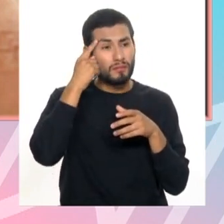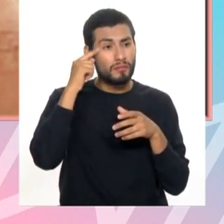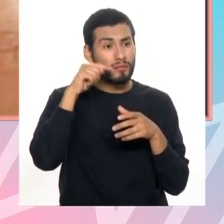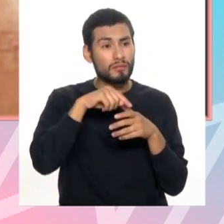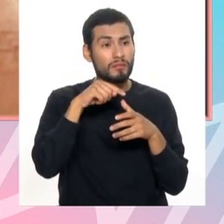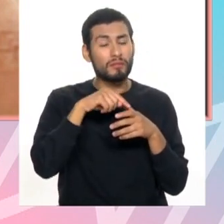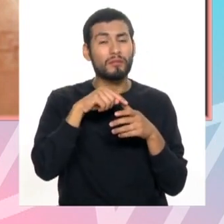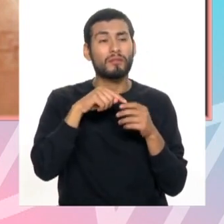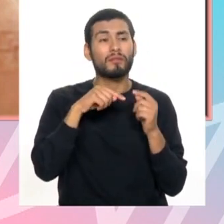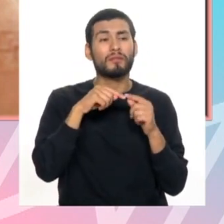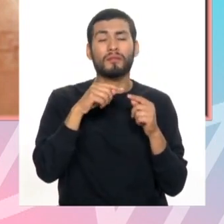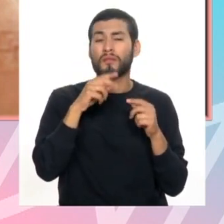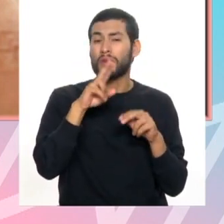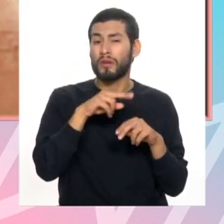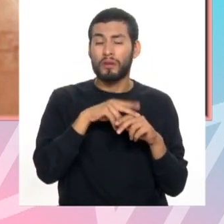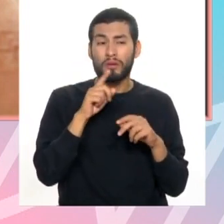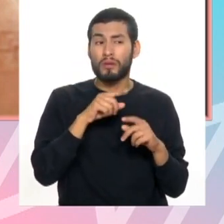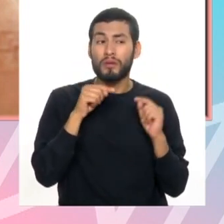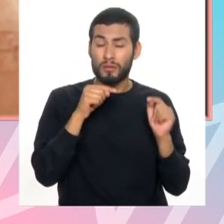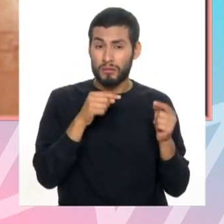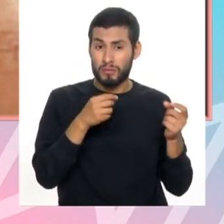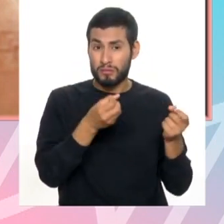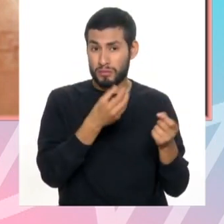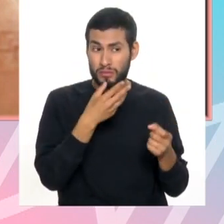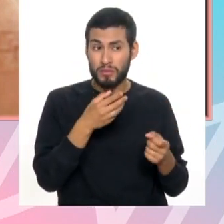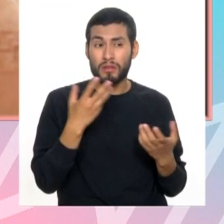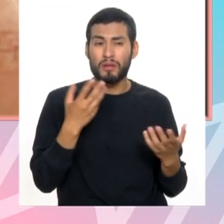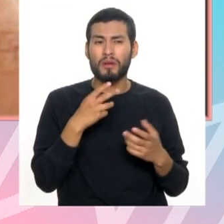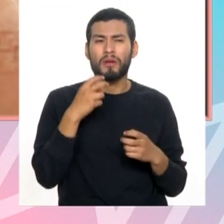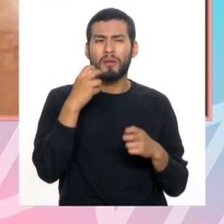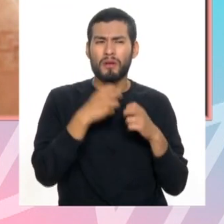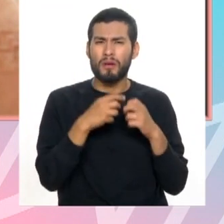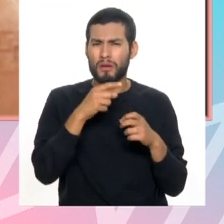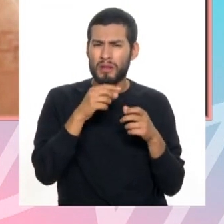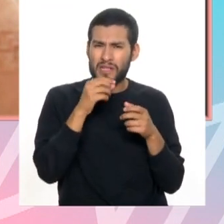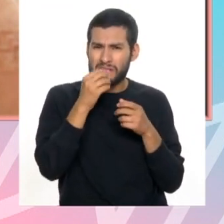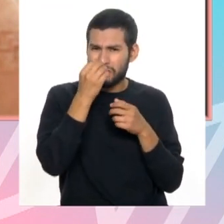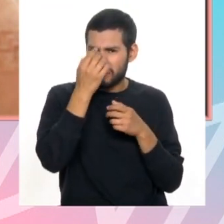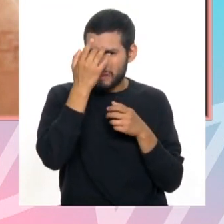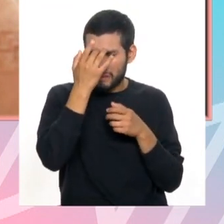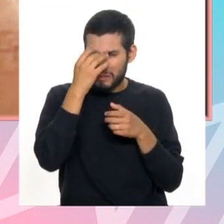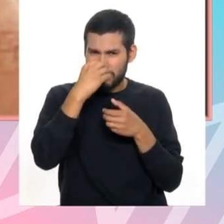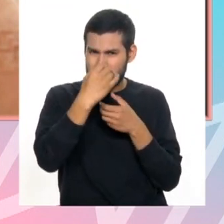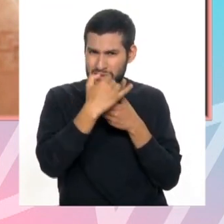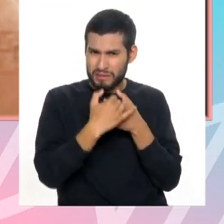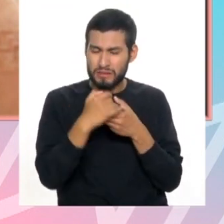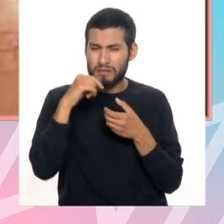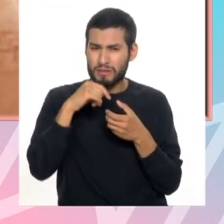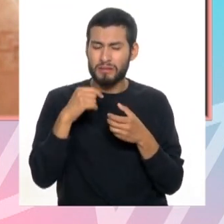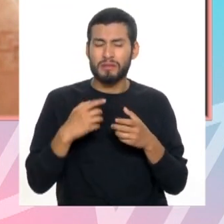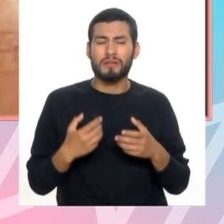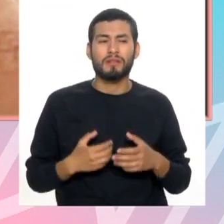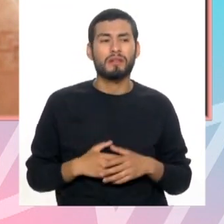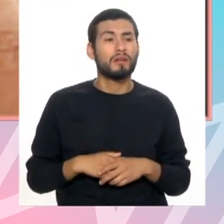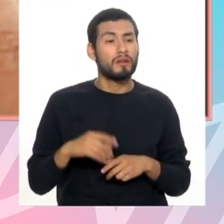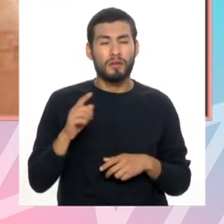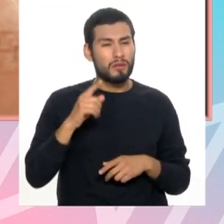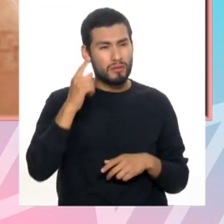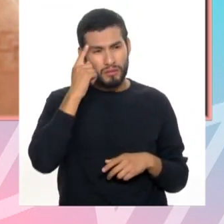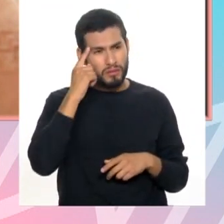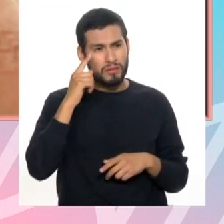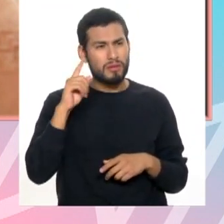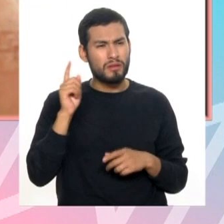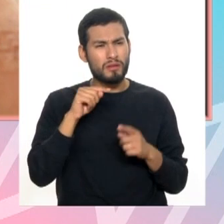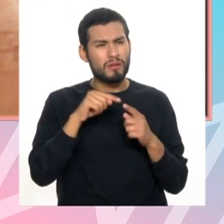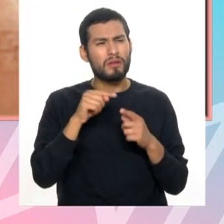esa afta es normal. Pero ya por lo que me está diciendo, quiere decir que hay una pequeña infección ahí. Y el dolor es por la infección que está ocasionando. No creo que sea una afta,